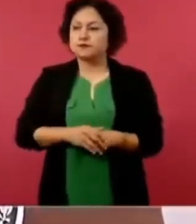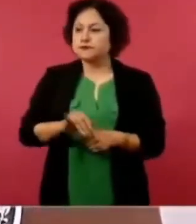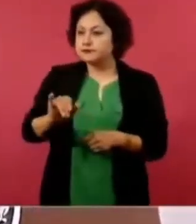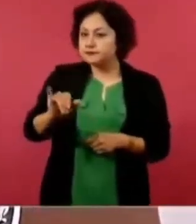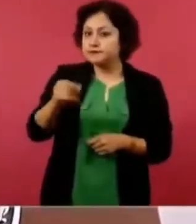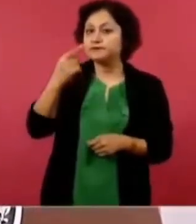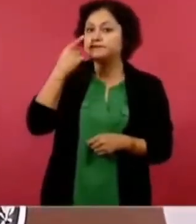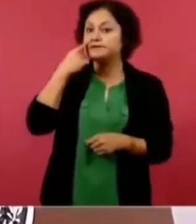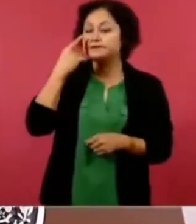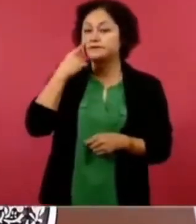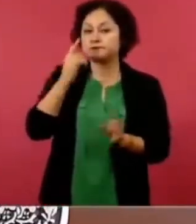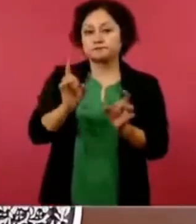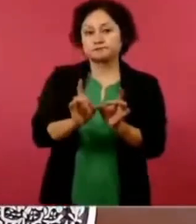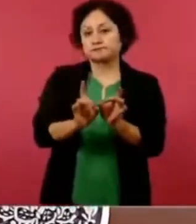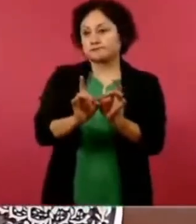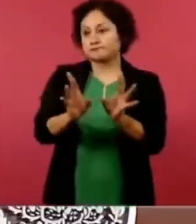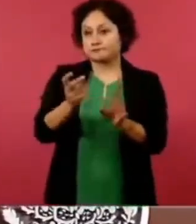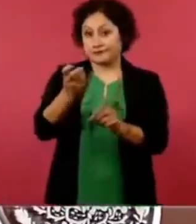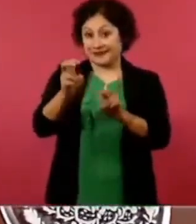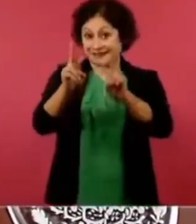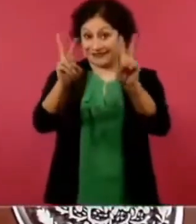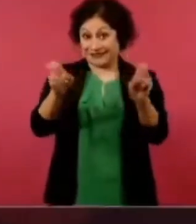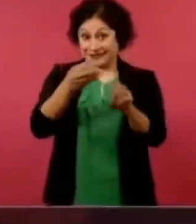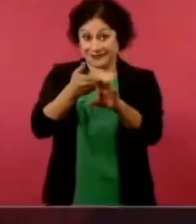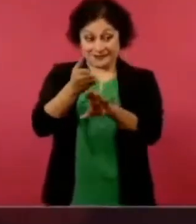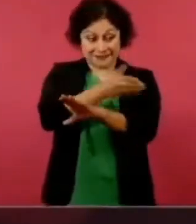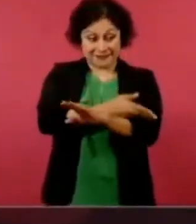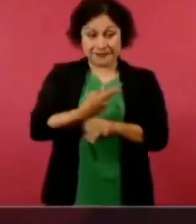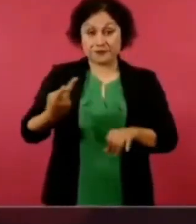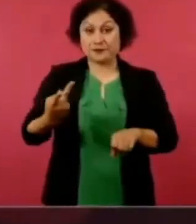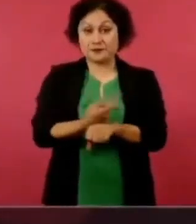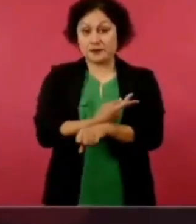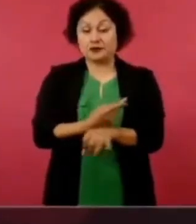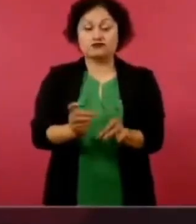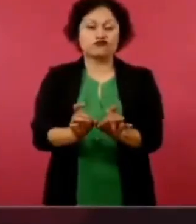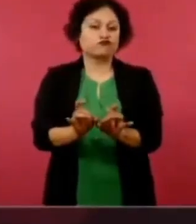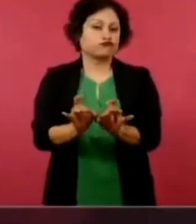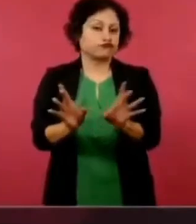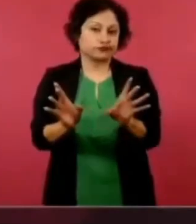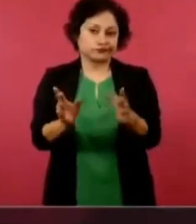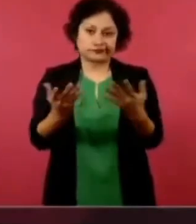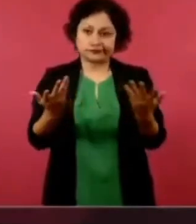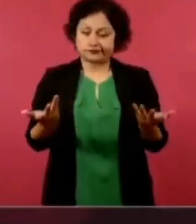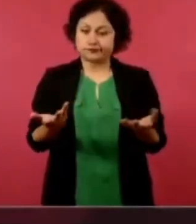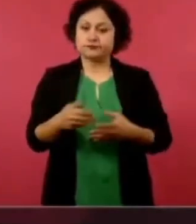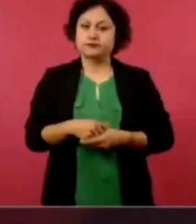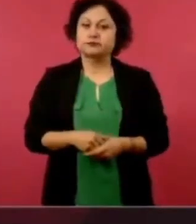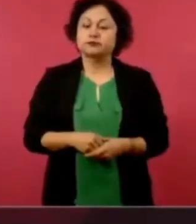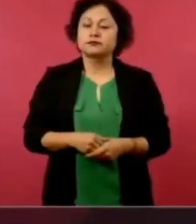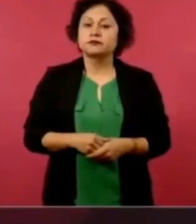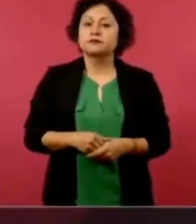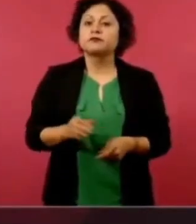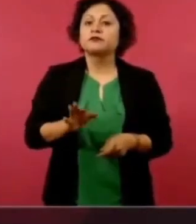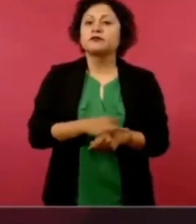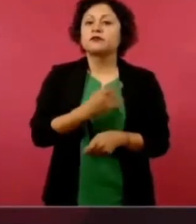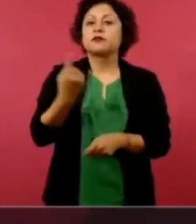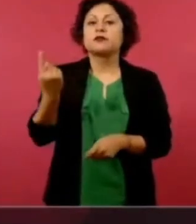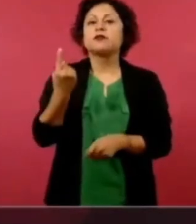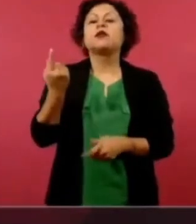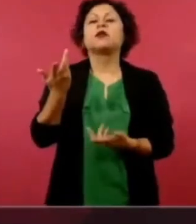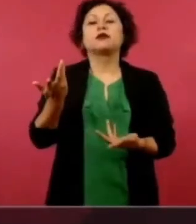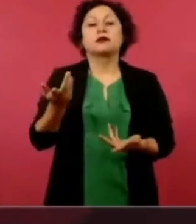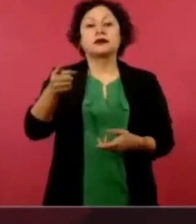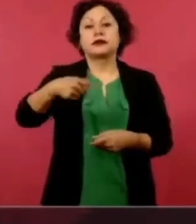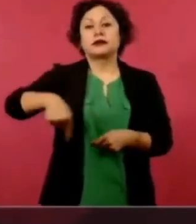lo que pasó, había una protesta de policías